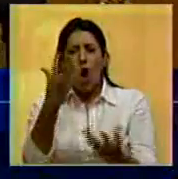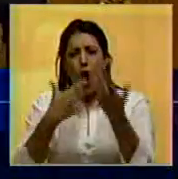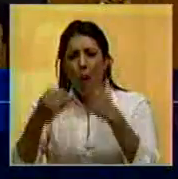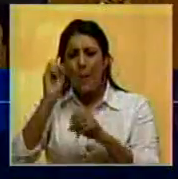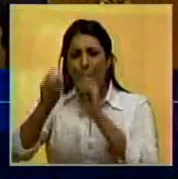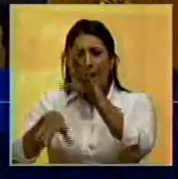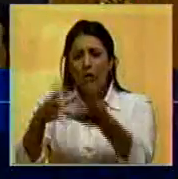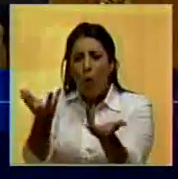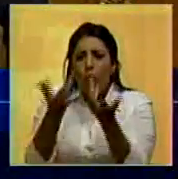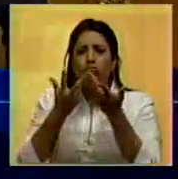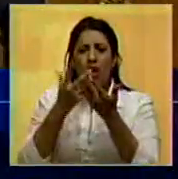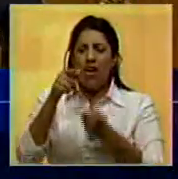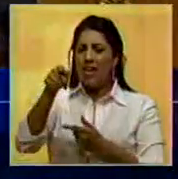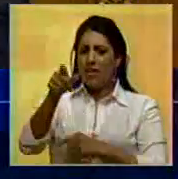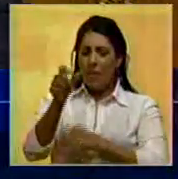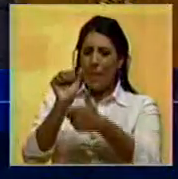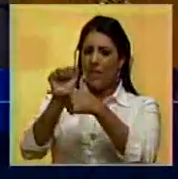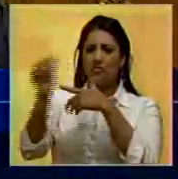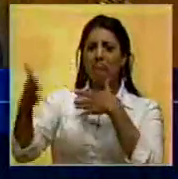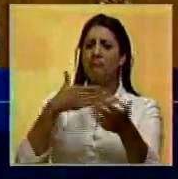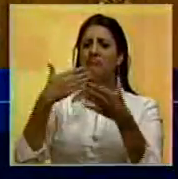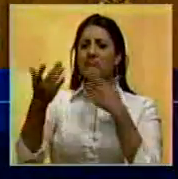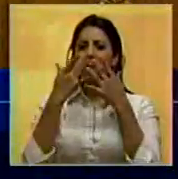basura y a ustedes no les importe?